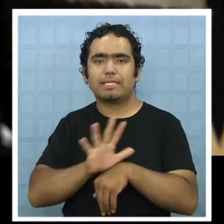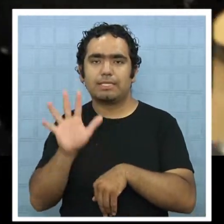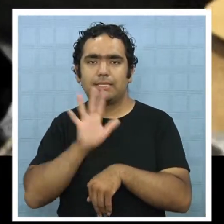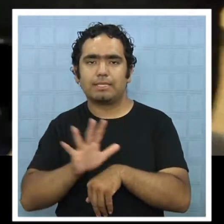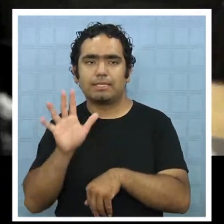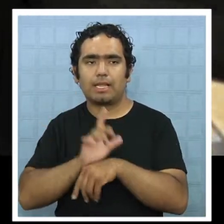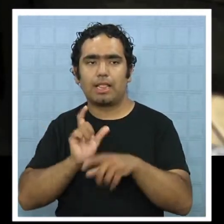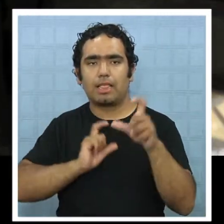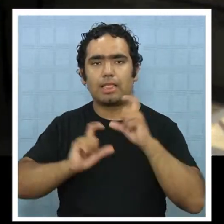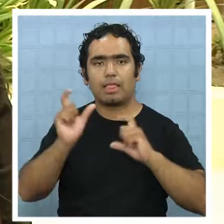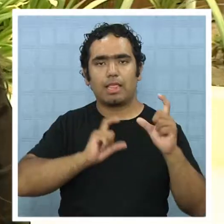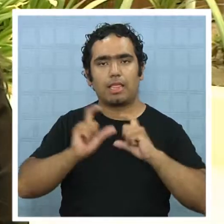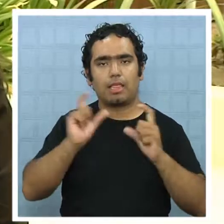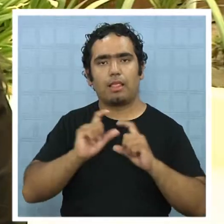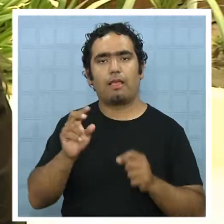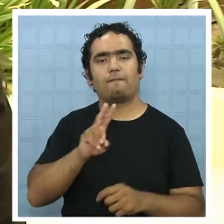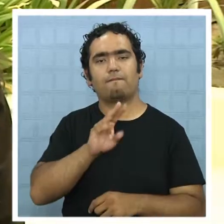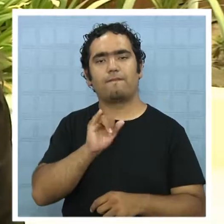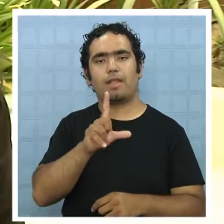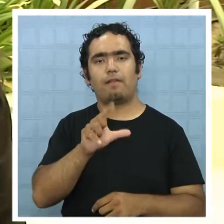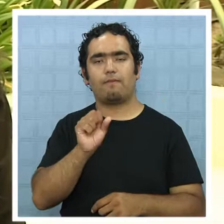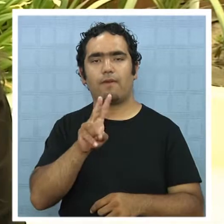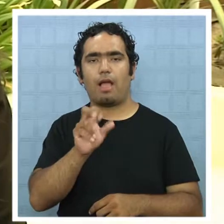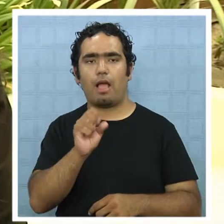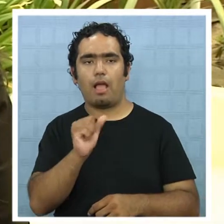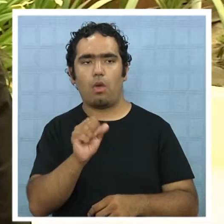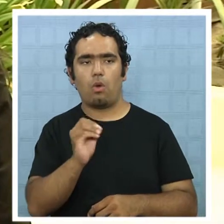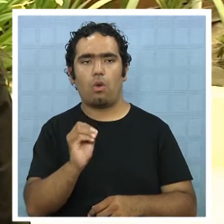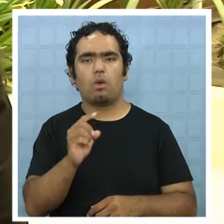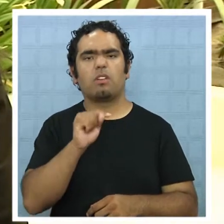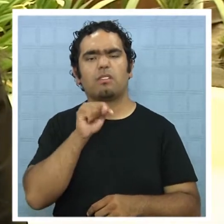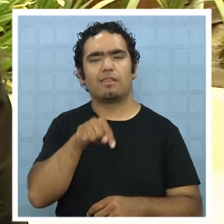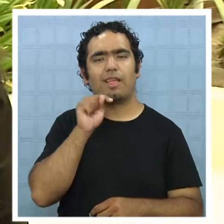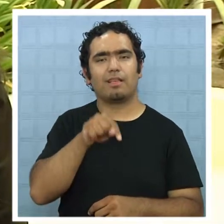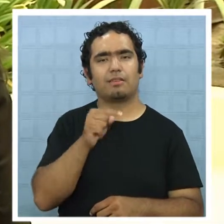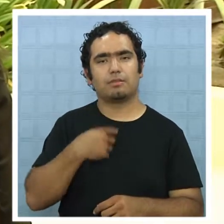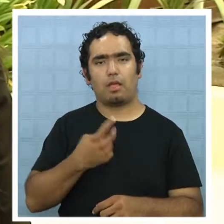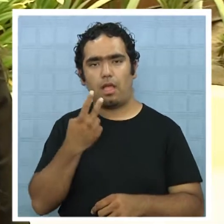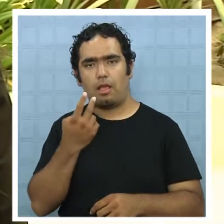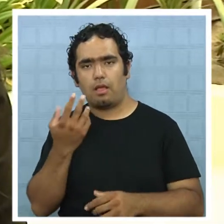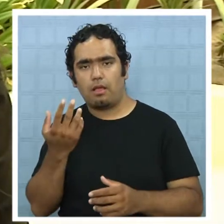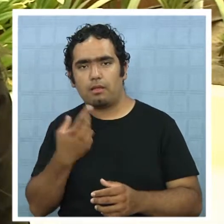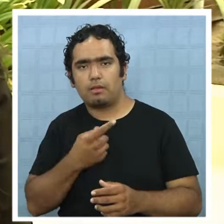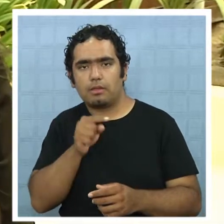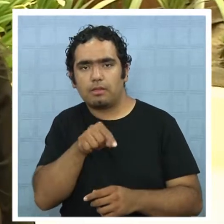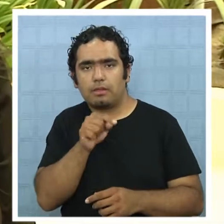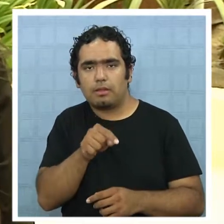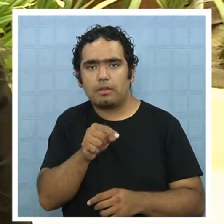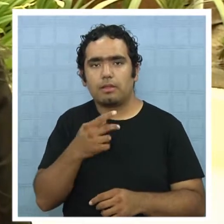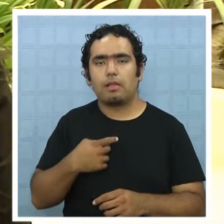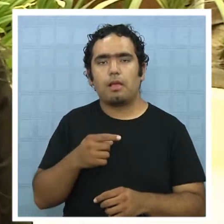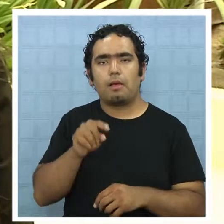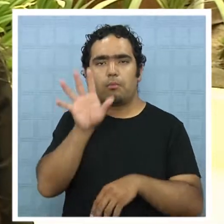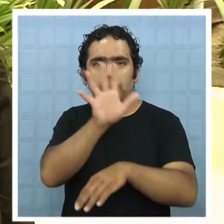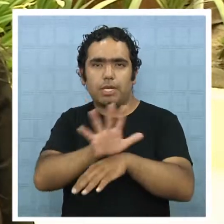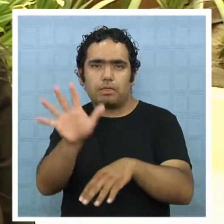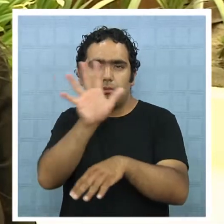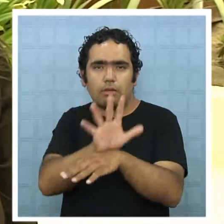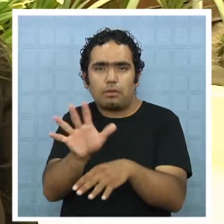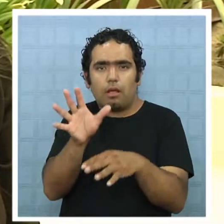Teatre de Bilbao, Valencia, con todas las fallas, miró una gran